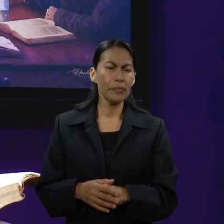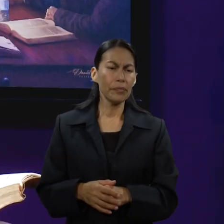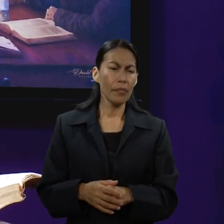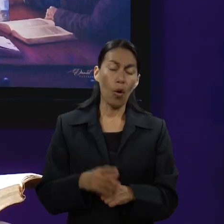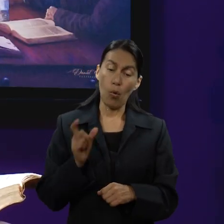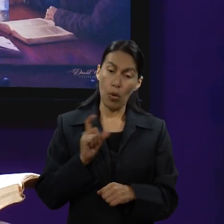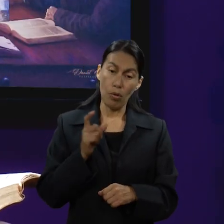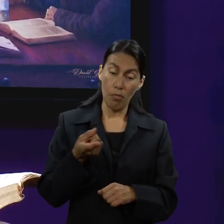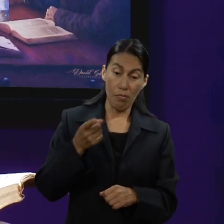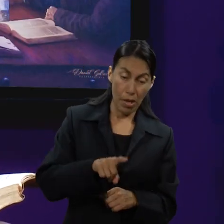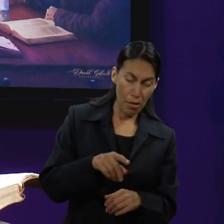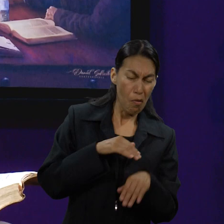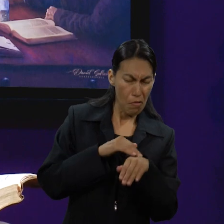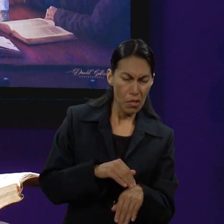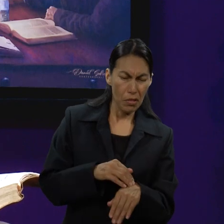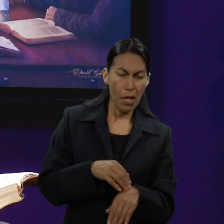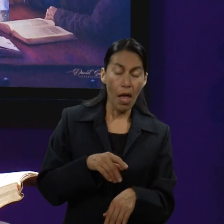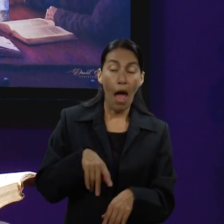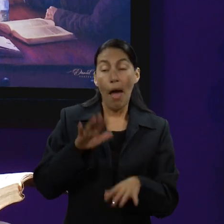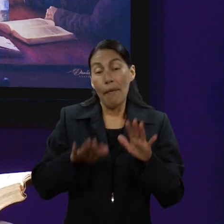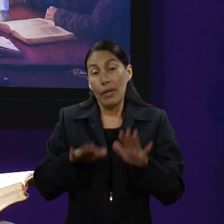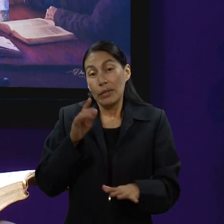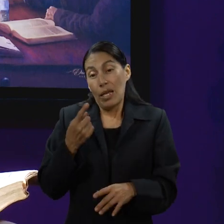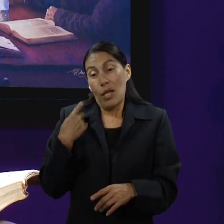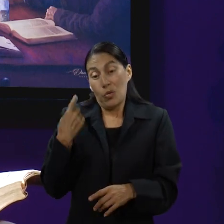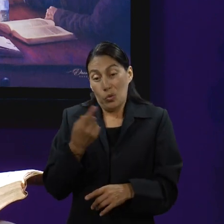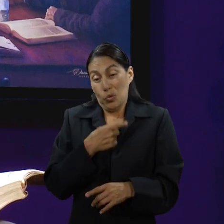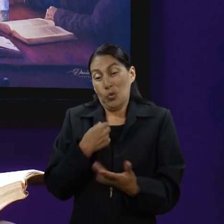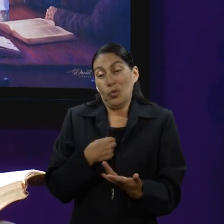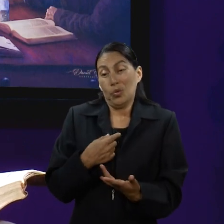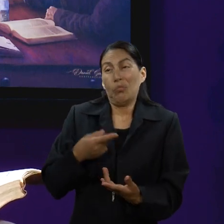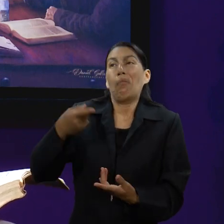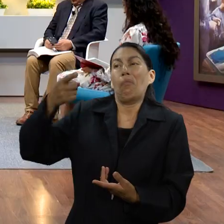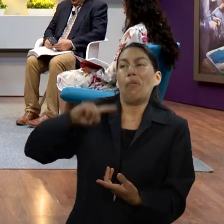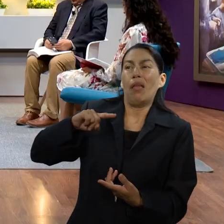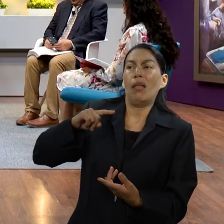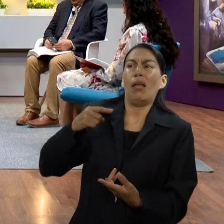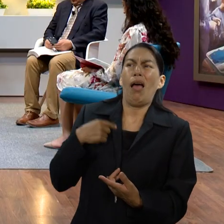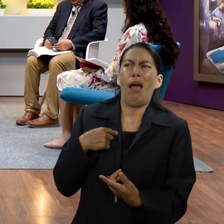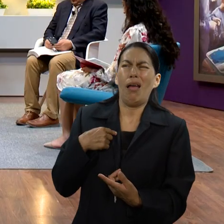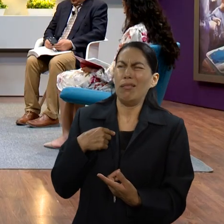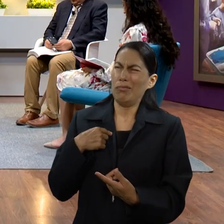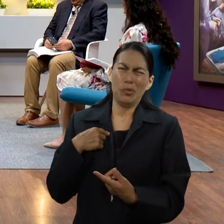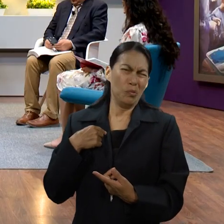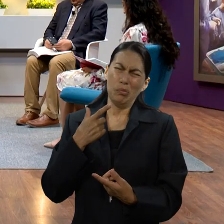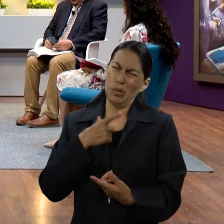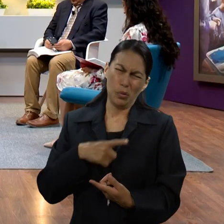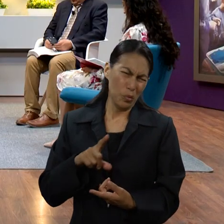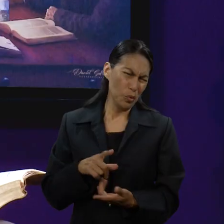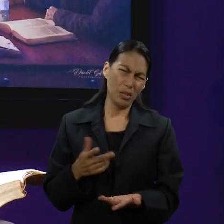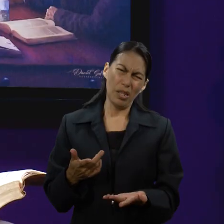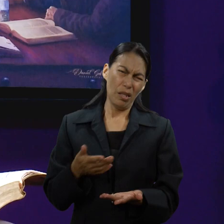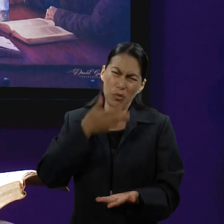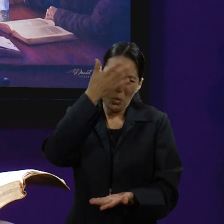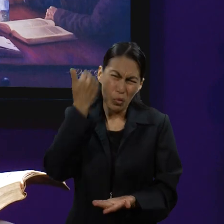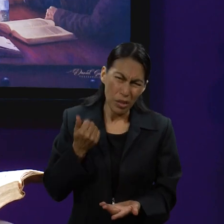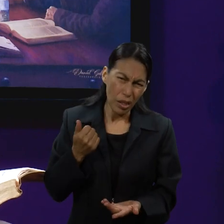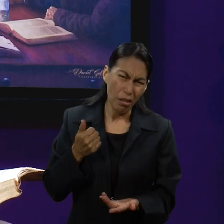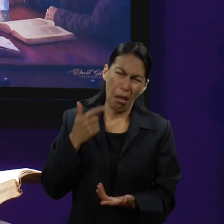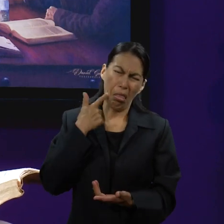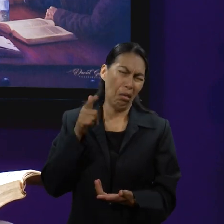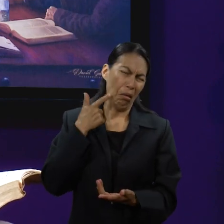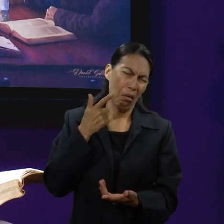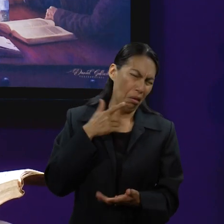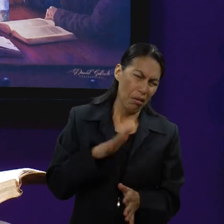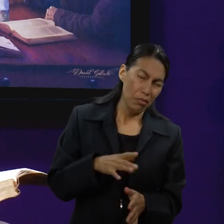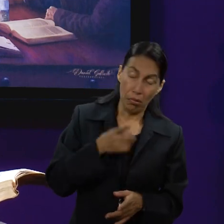obedece así, sabes, que hace esto y va y lo hace. Aún creo que cuando nos mandan a hacer algo y no nos gusta lo que nos están mandando a hacer porque les conocemos, decimos, yo